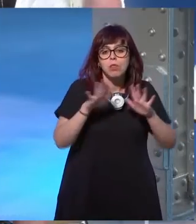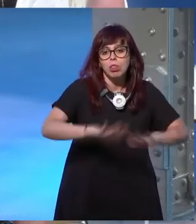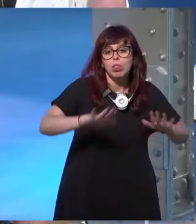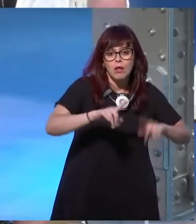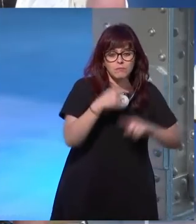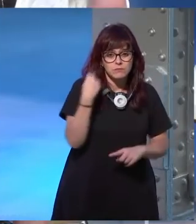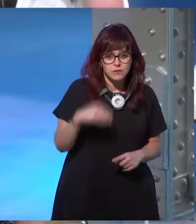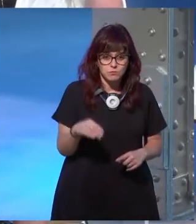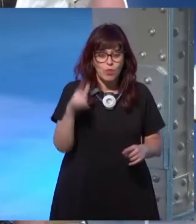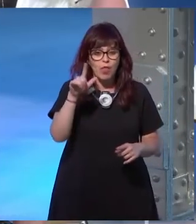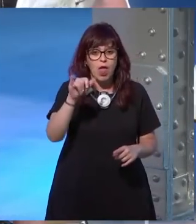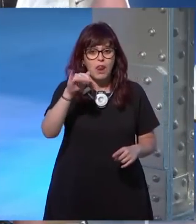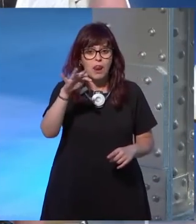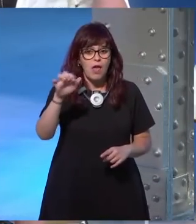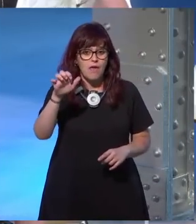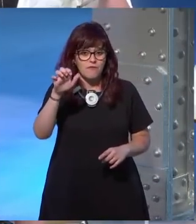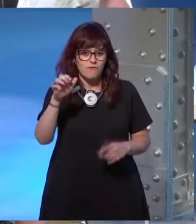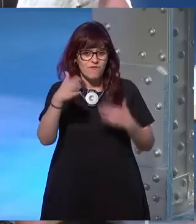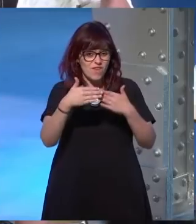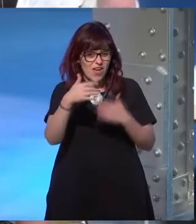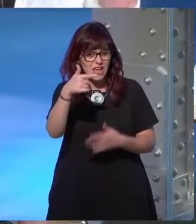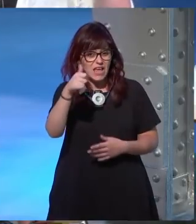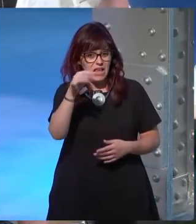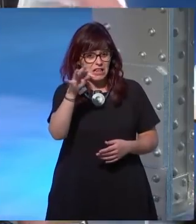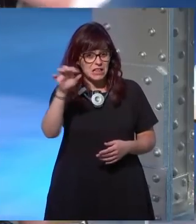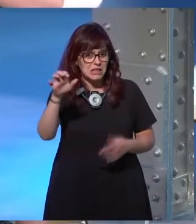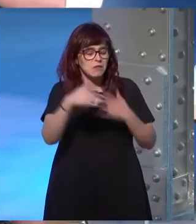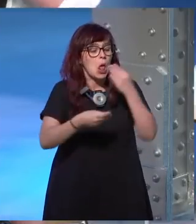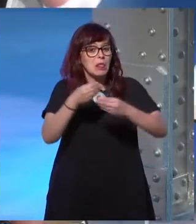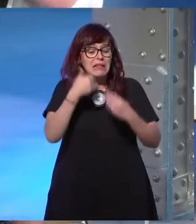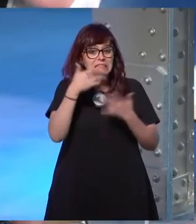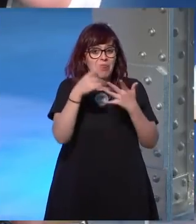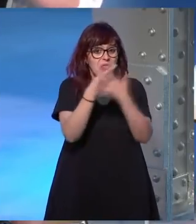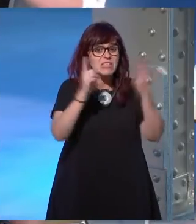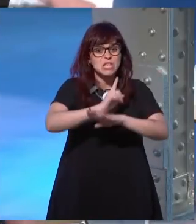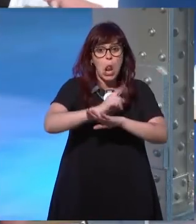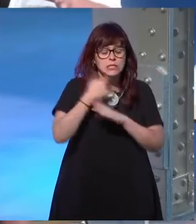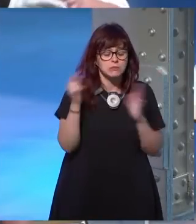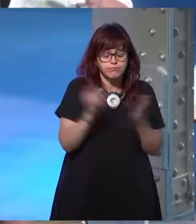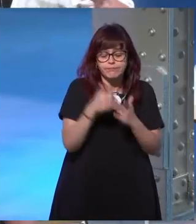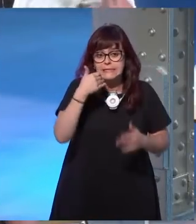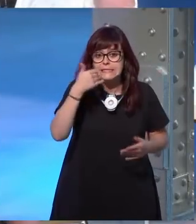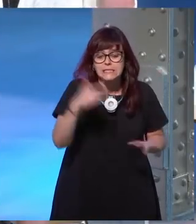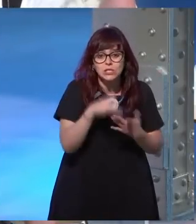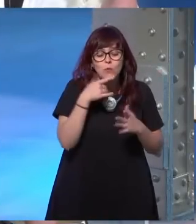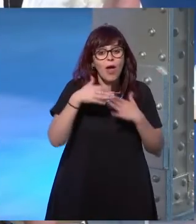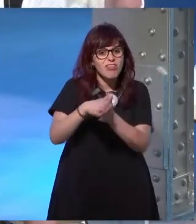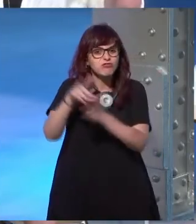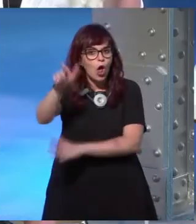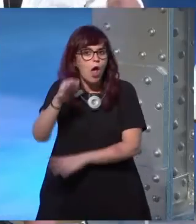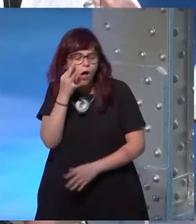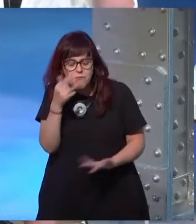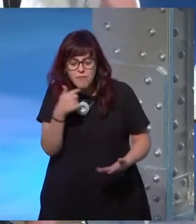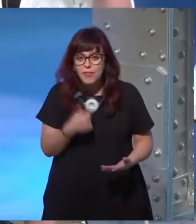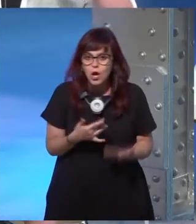The Light Brigade lo hice casi en 16 horas mi editora me